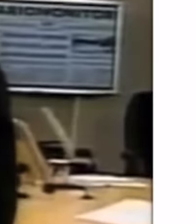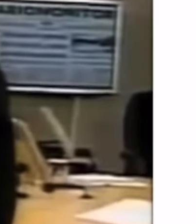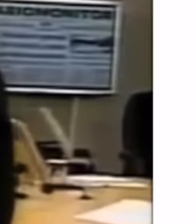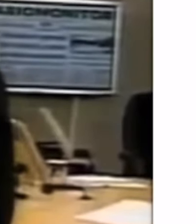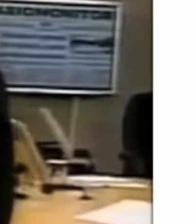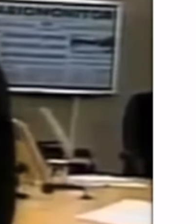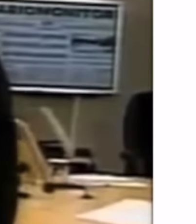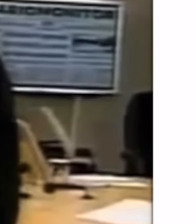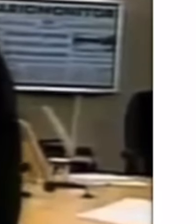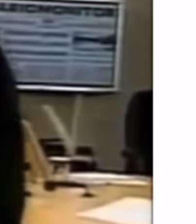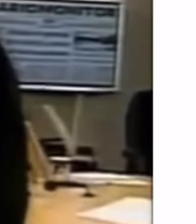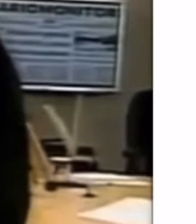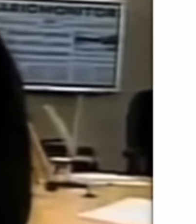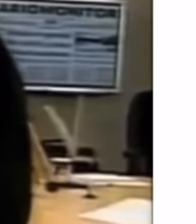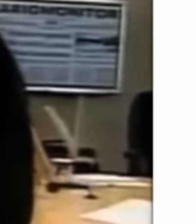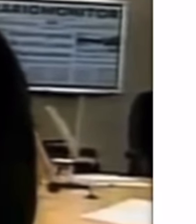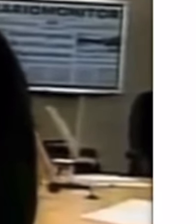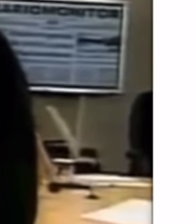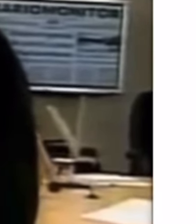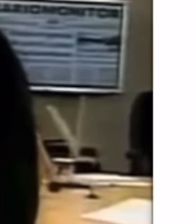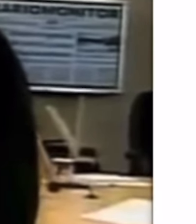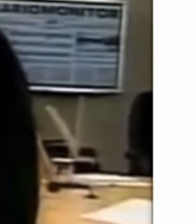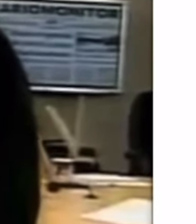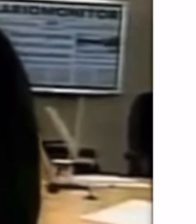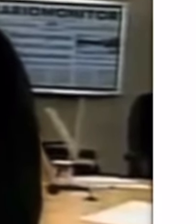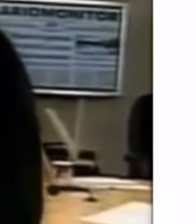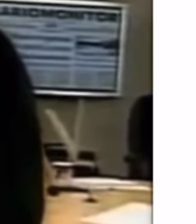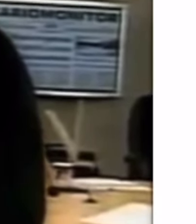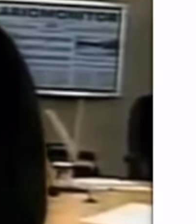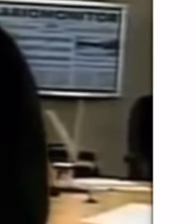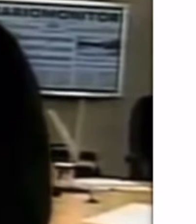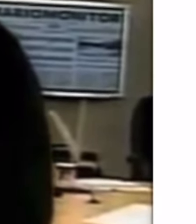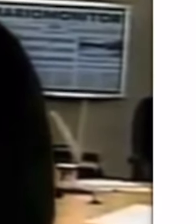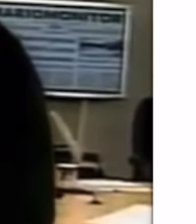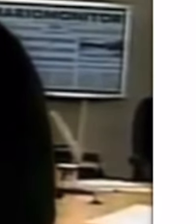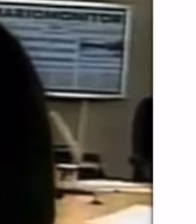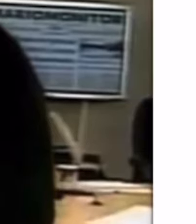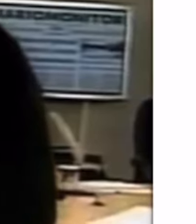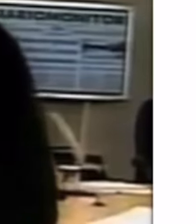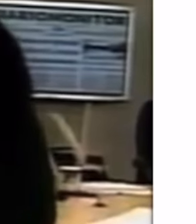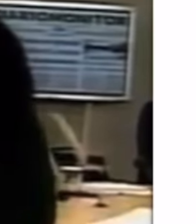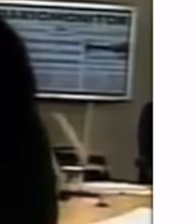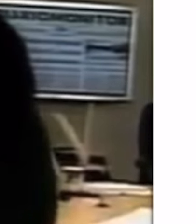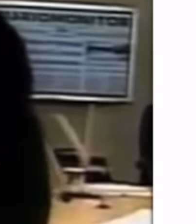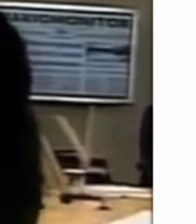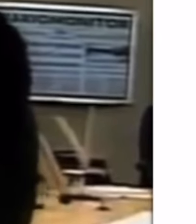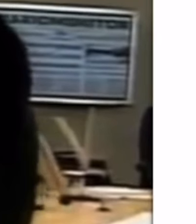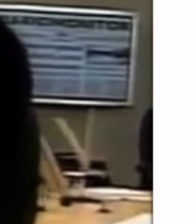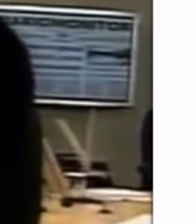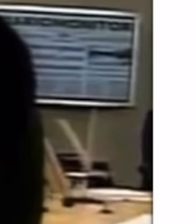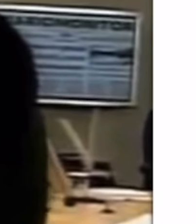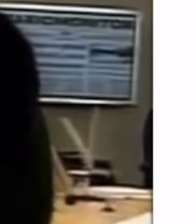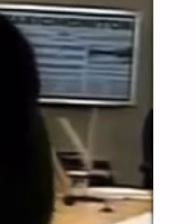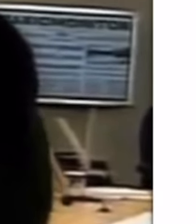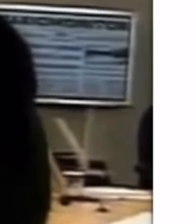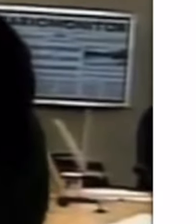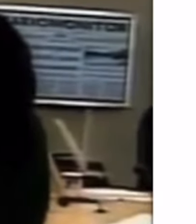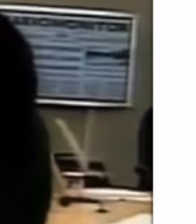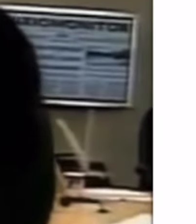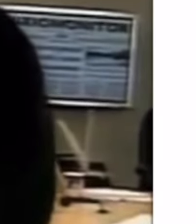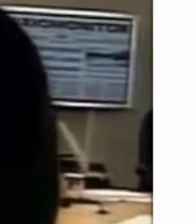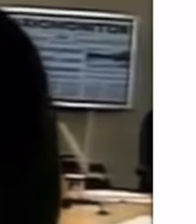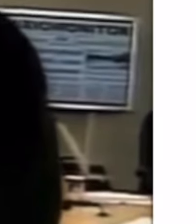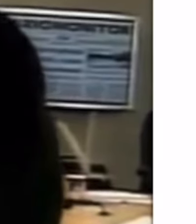Segundo, pertenecemos a una industria, la cual se los he dicho a ellos, pero por